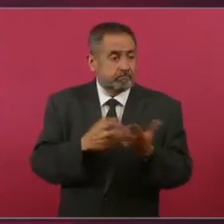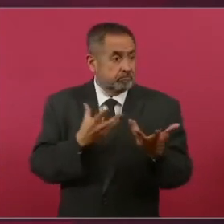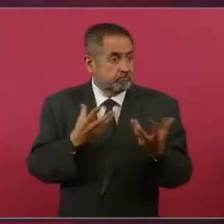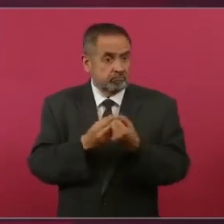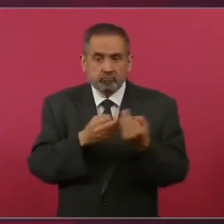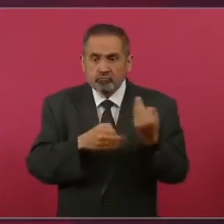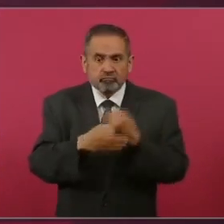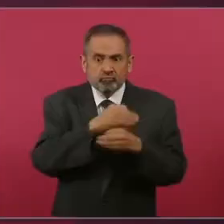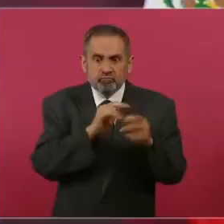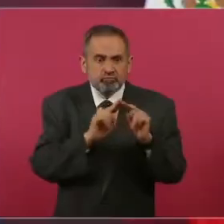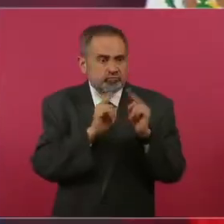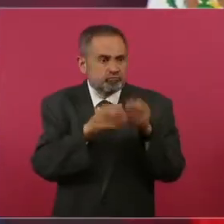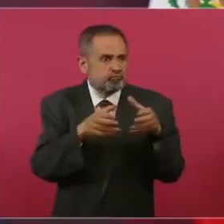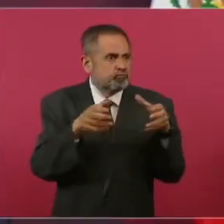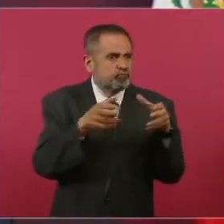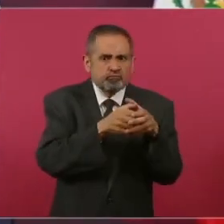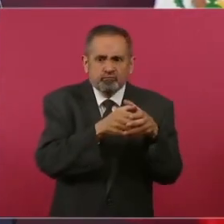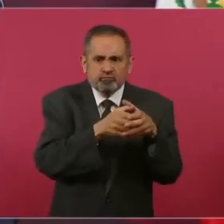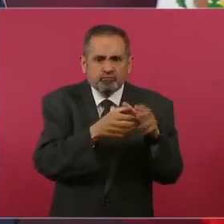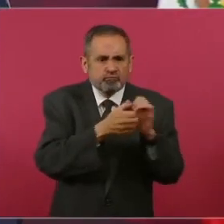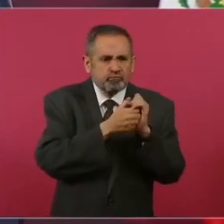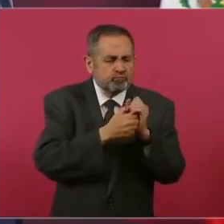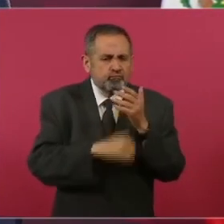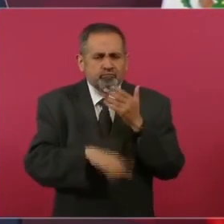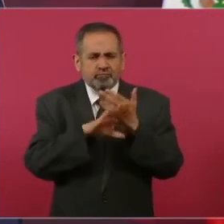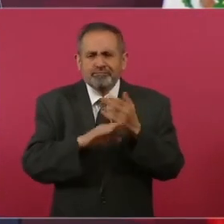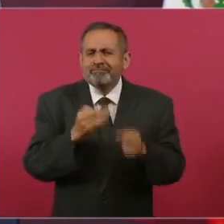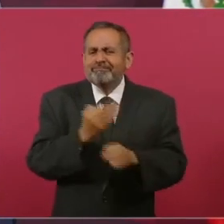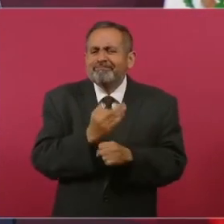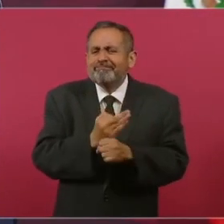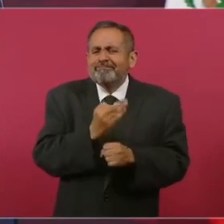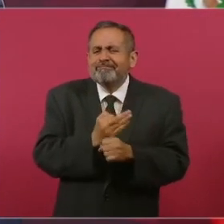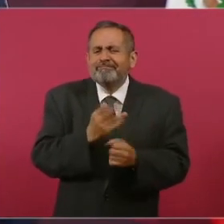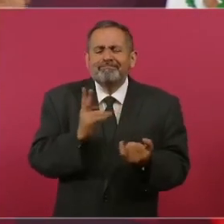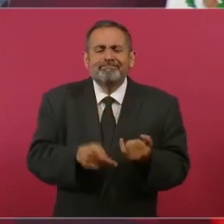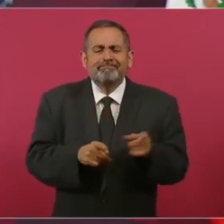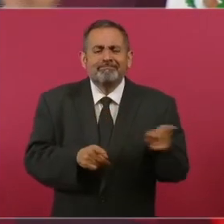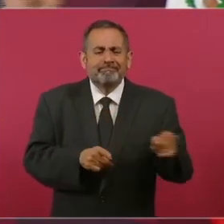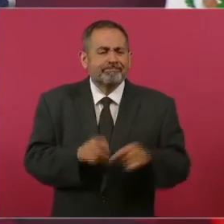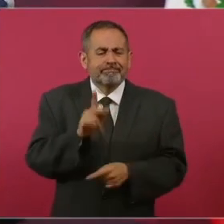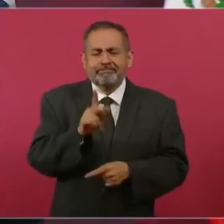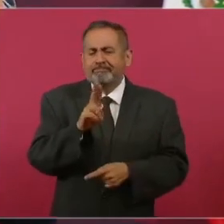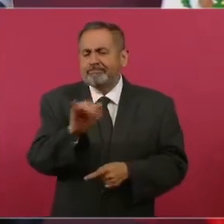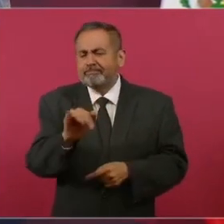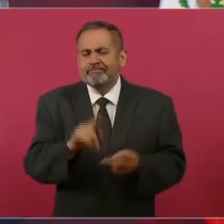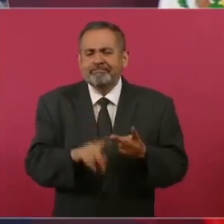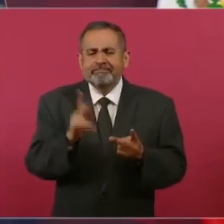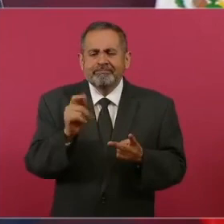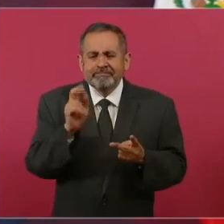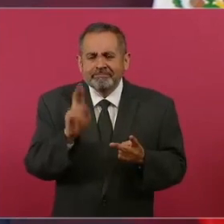todos, como ahora, el PRI, el PAN.